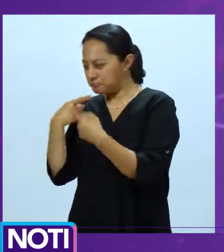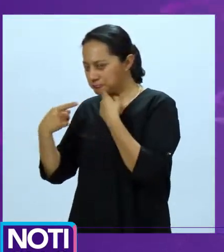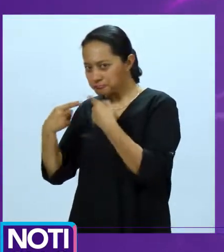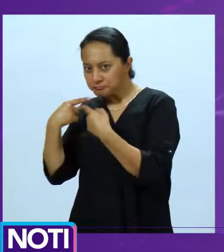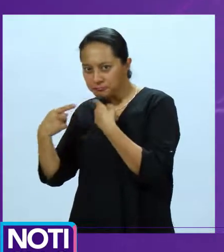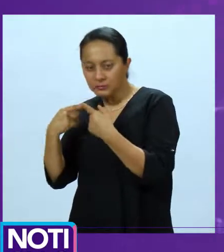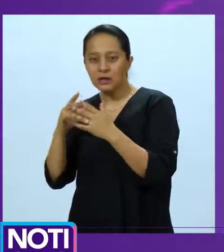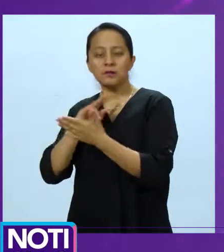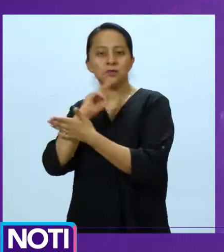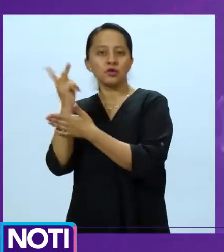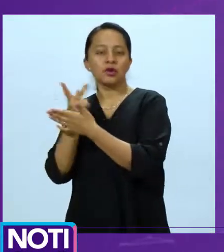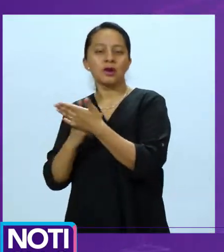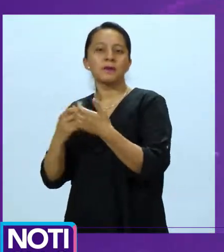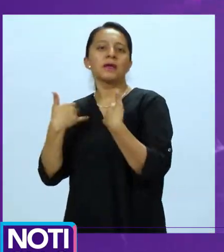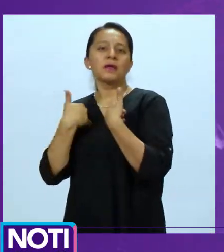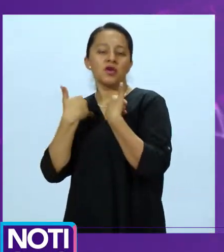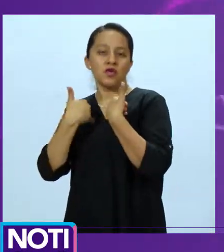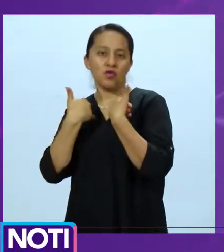estudian ni trabajan.